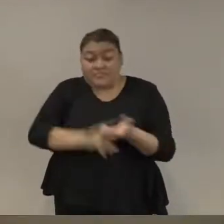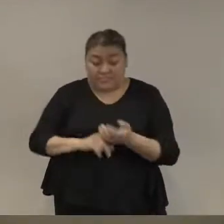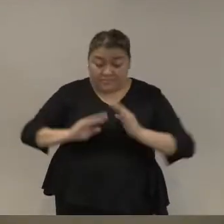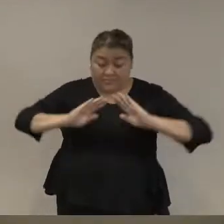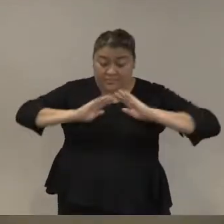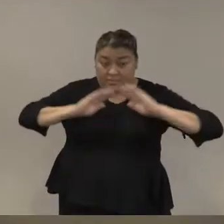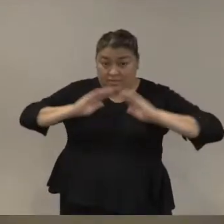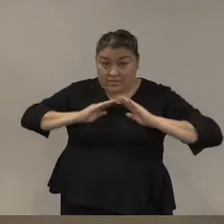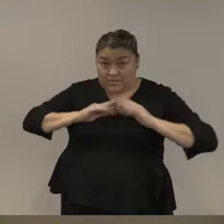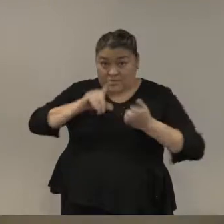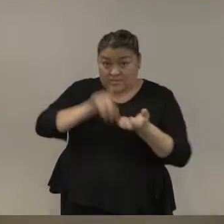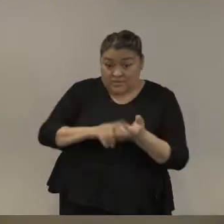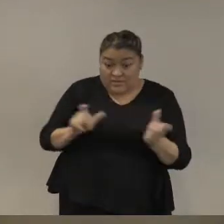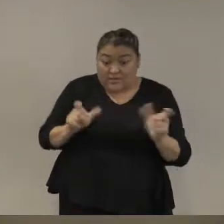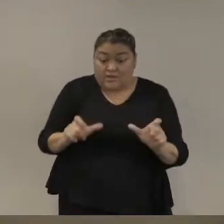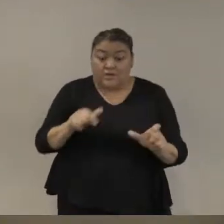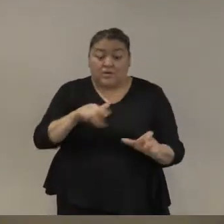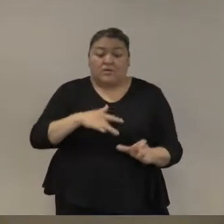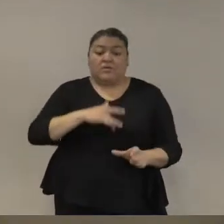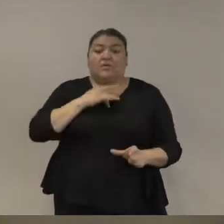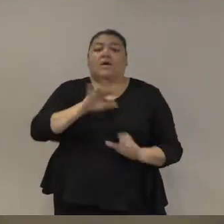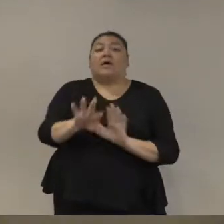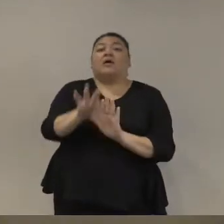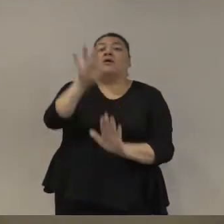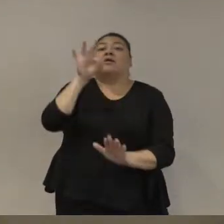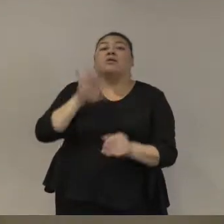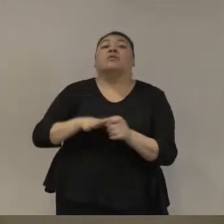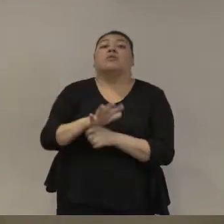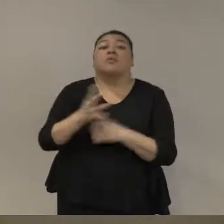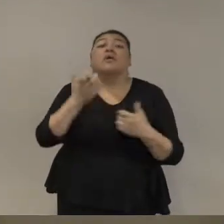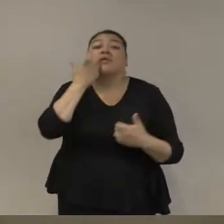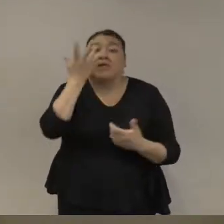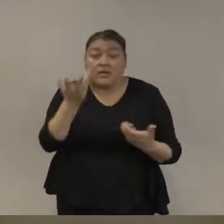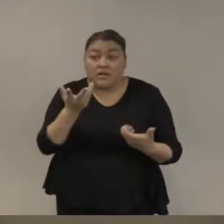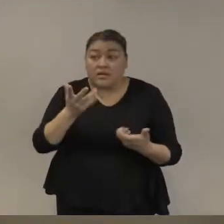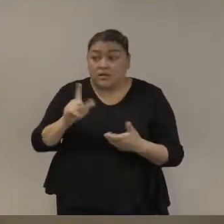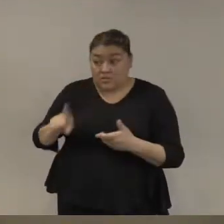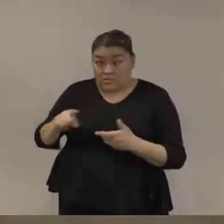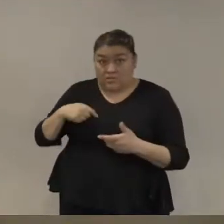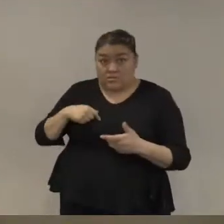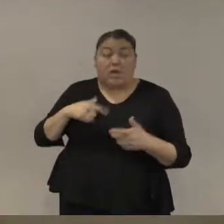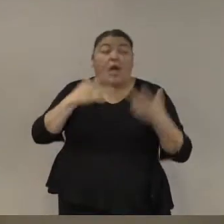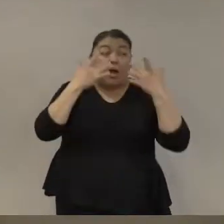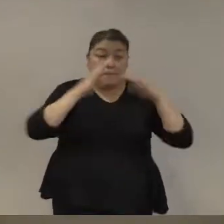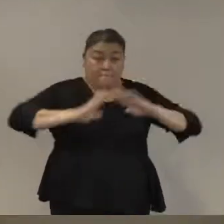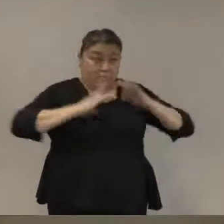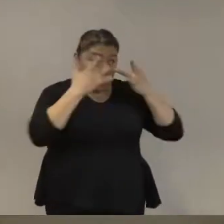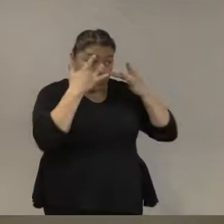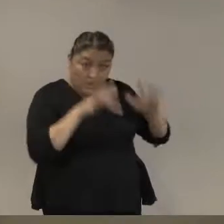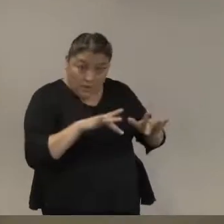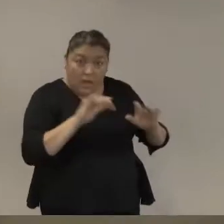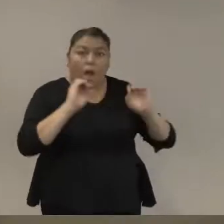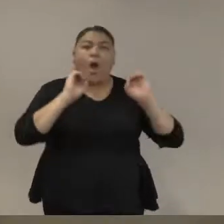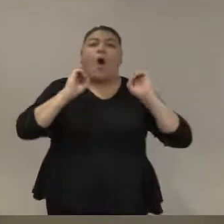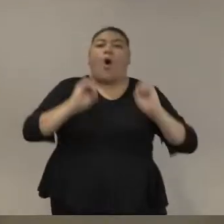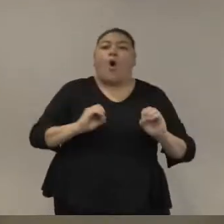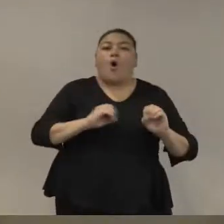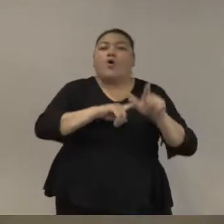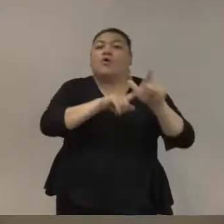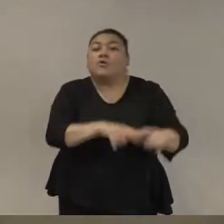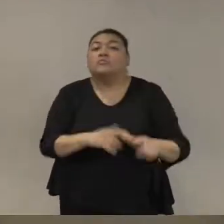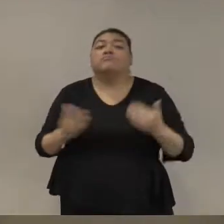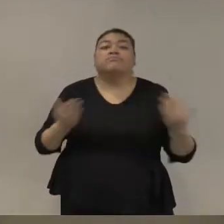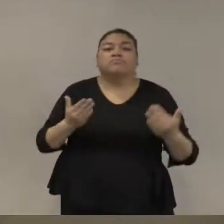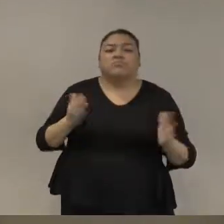guardia tendrán que escoger tendrán que decir decidir si van a convertirse en civiles al presidente no le gustaba poner ese